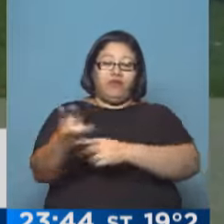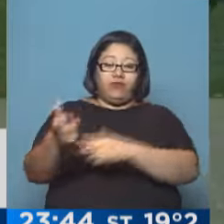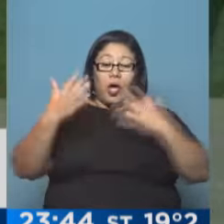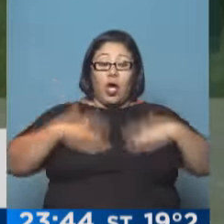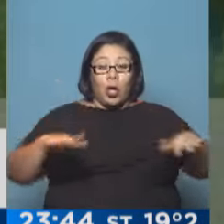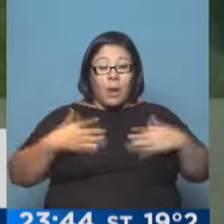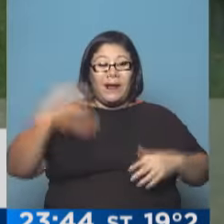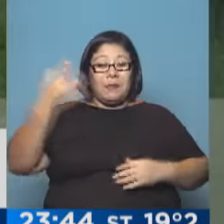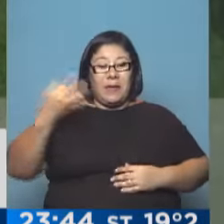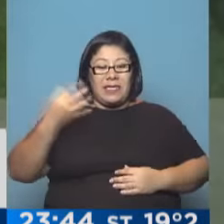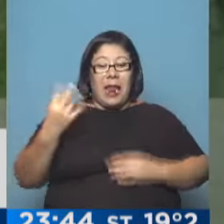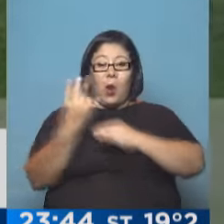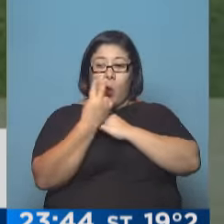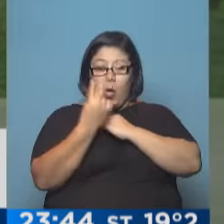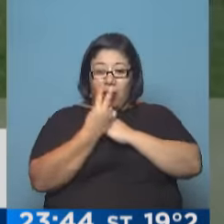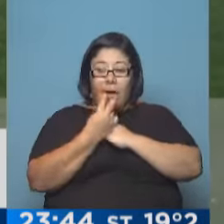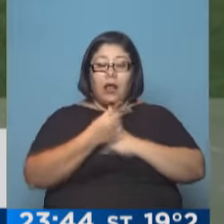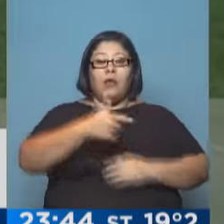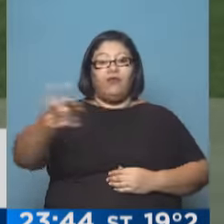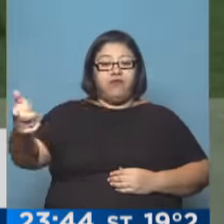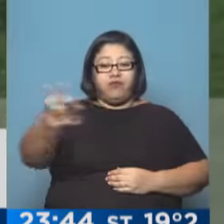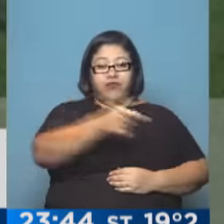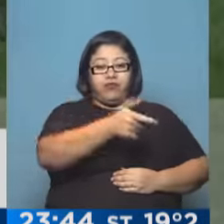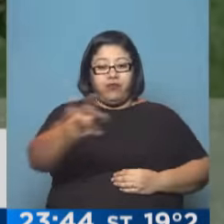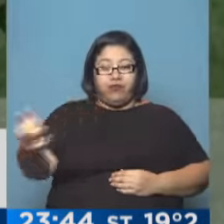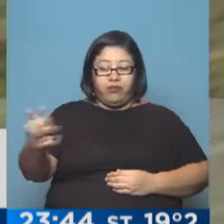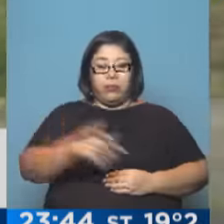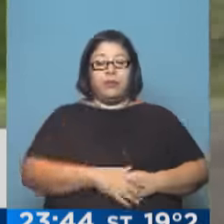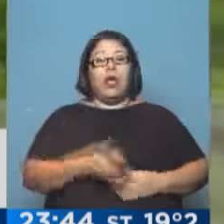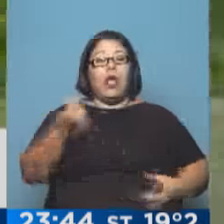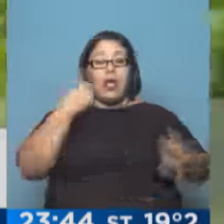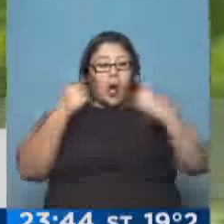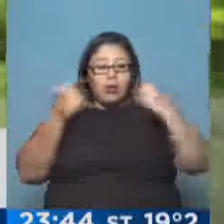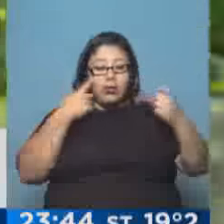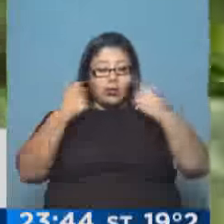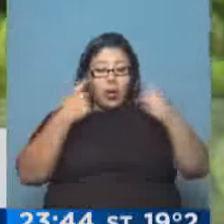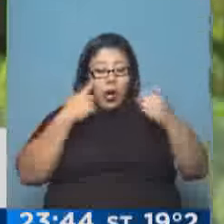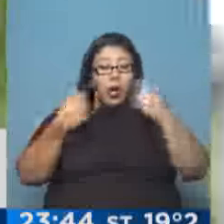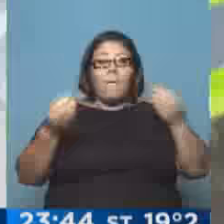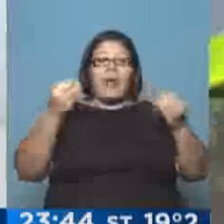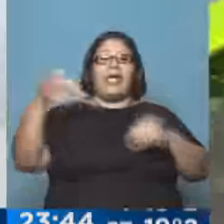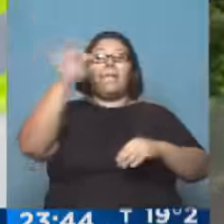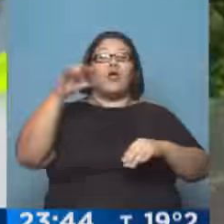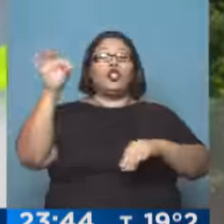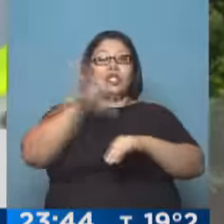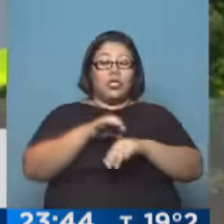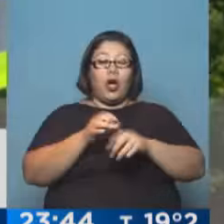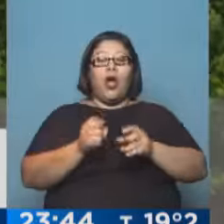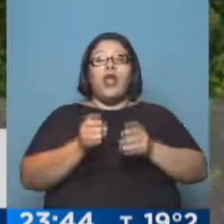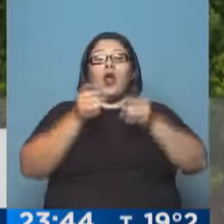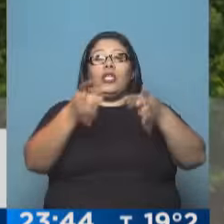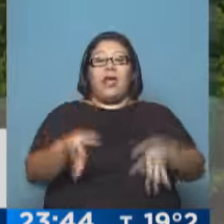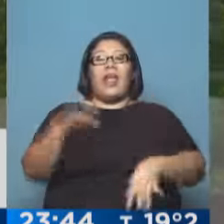aislantes y de protección, así se lleva a cabo el operativo de control para evitar que el mosquito transmisor del dengue